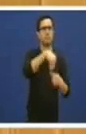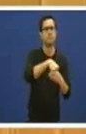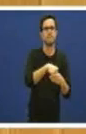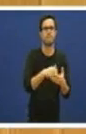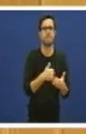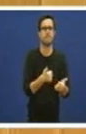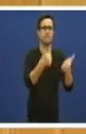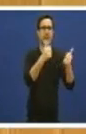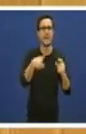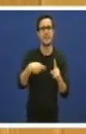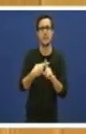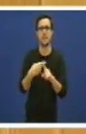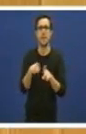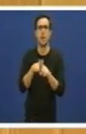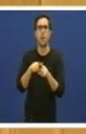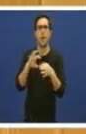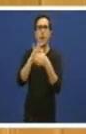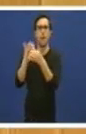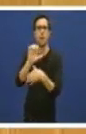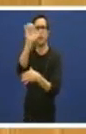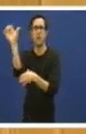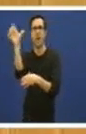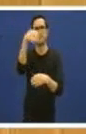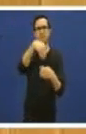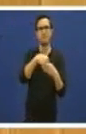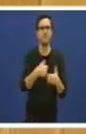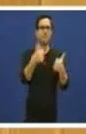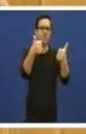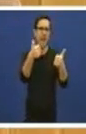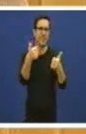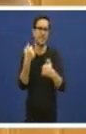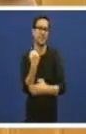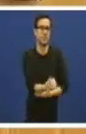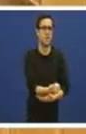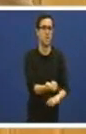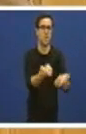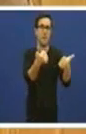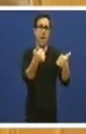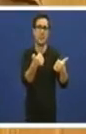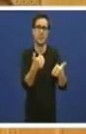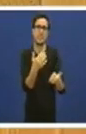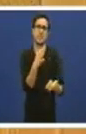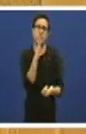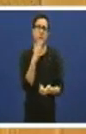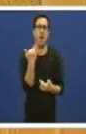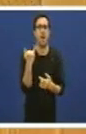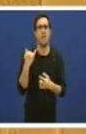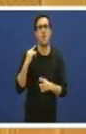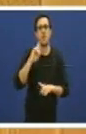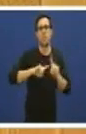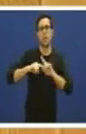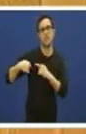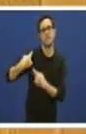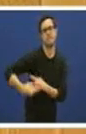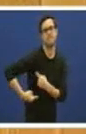por parte das estancias europeas, habida a conta que hai unha serie de cuestións que se veñen arrastando fai tempo e inciden dun